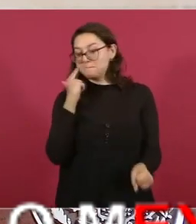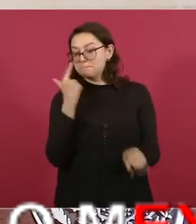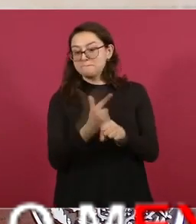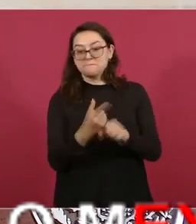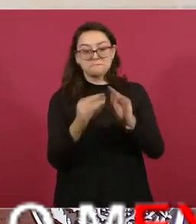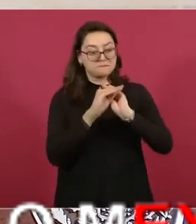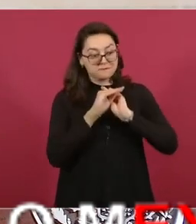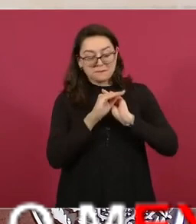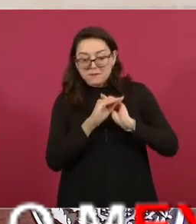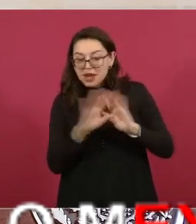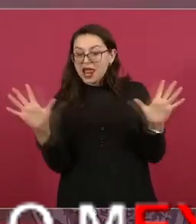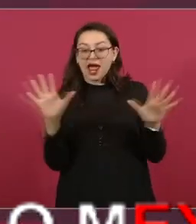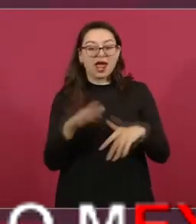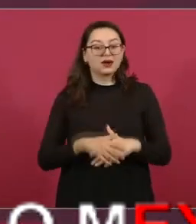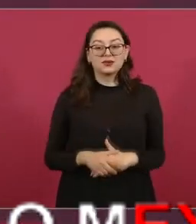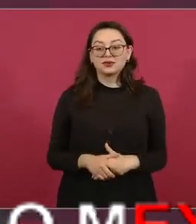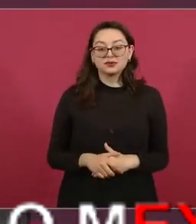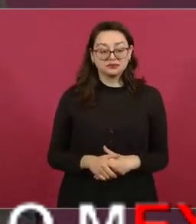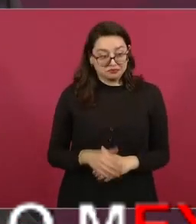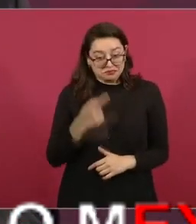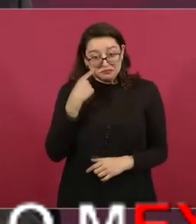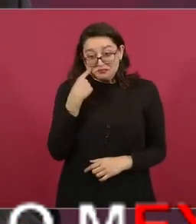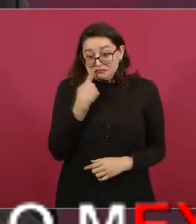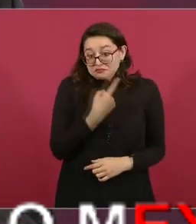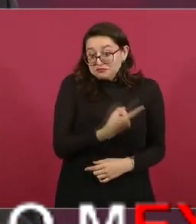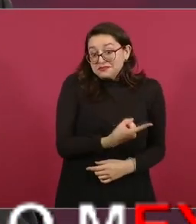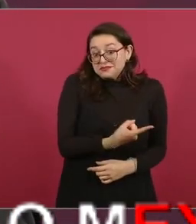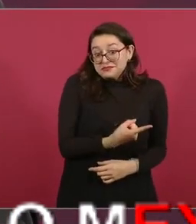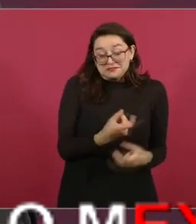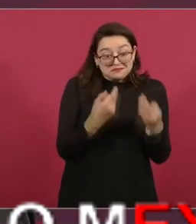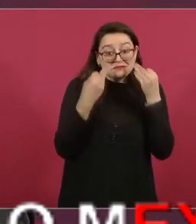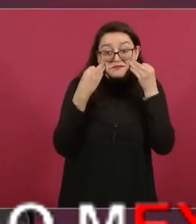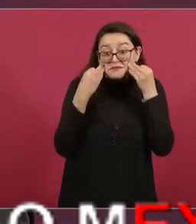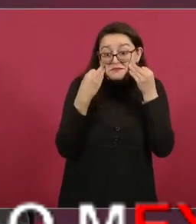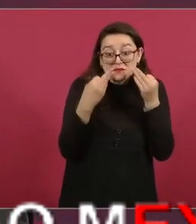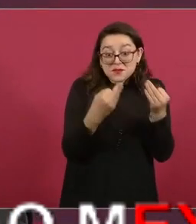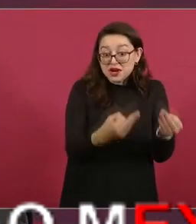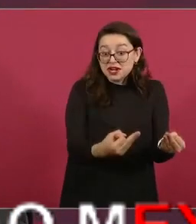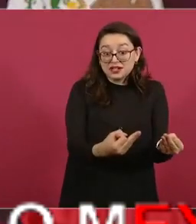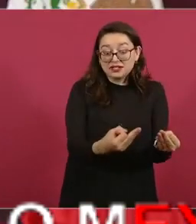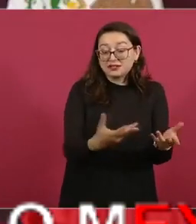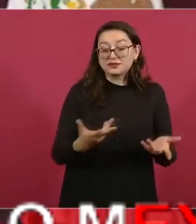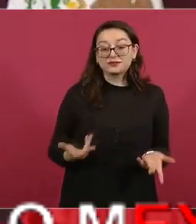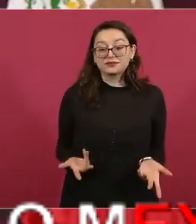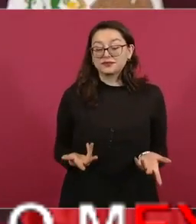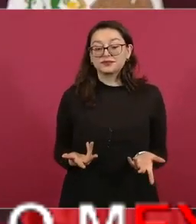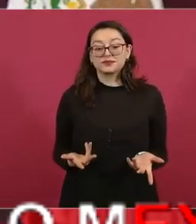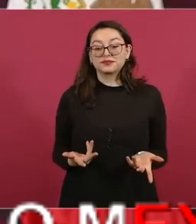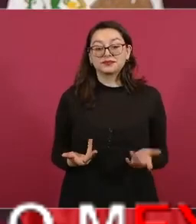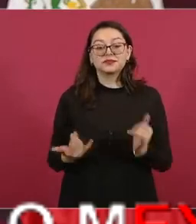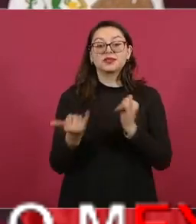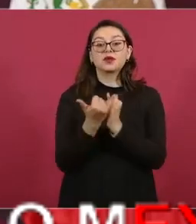ahora es como en los tiempos del finado Fidel Velázquez